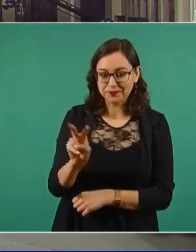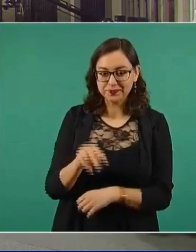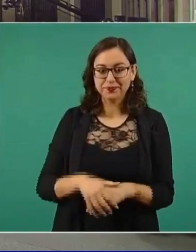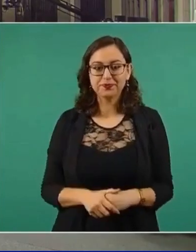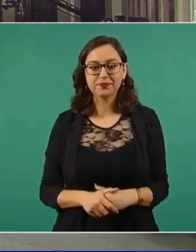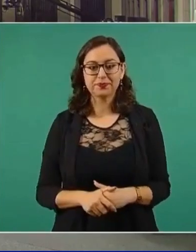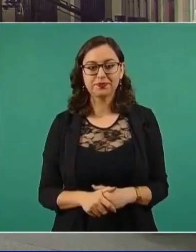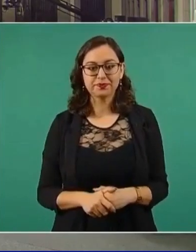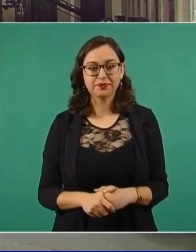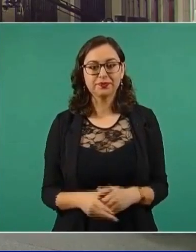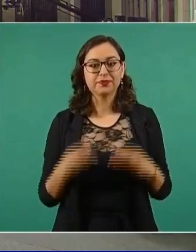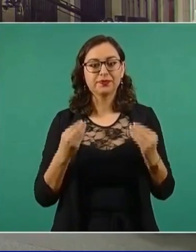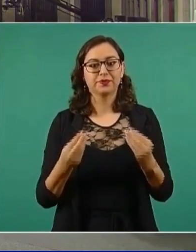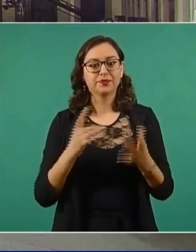Muchas gracias, señor presidente. Muy buenos días. Gracias.